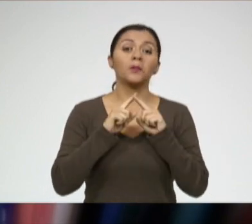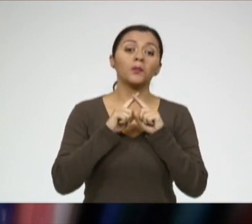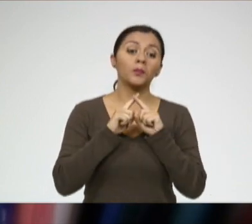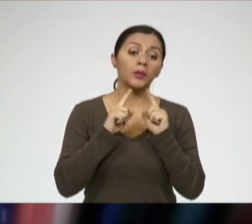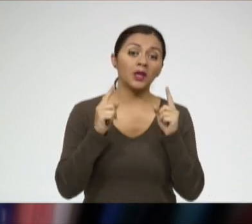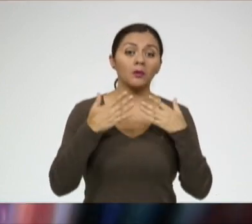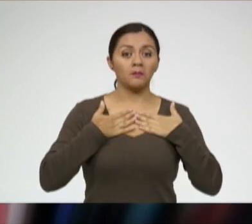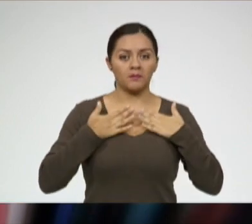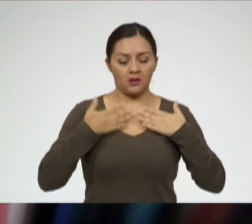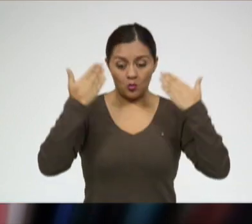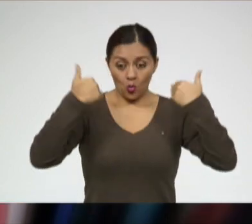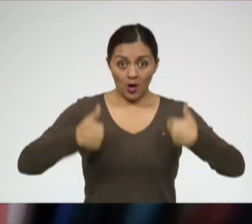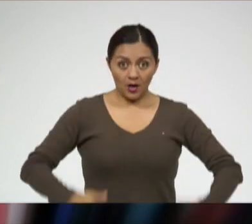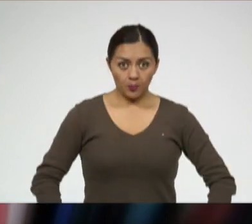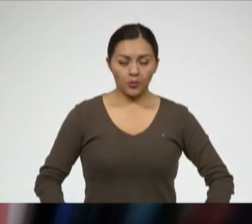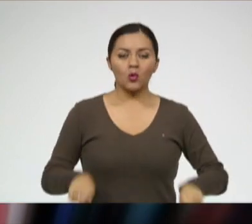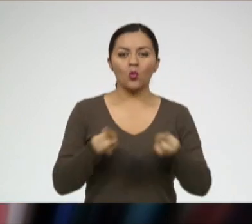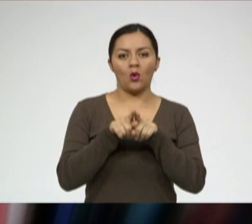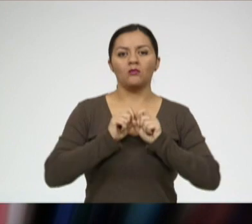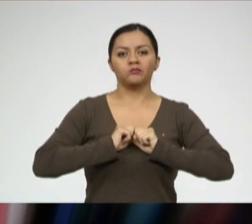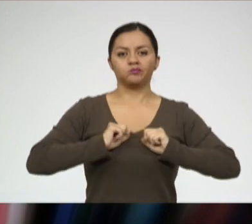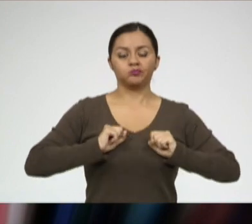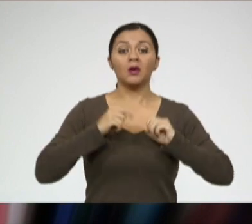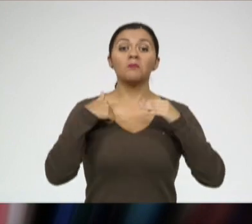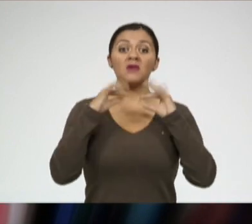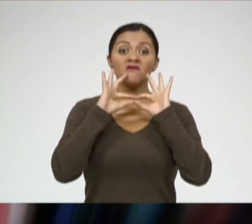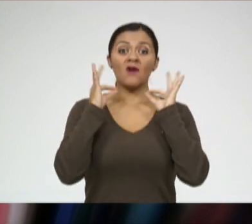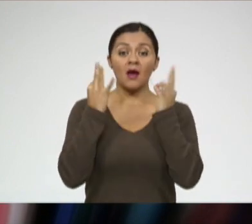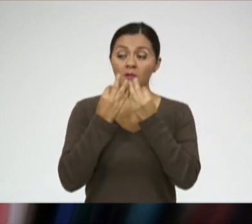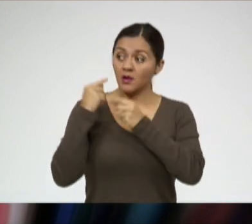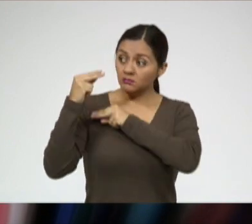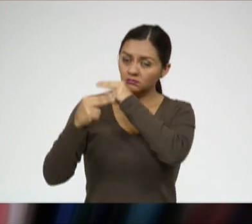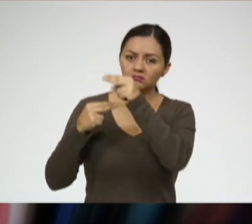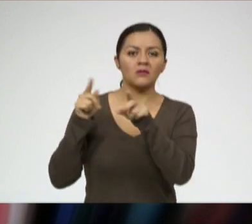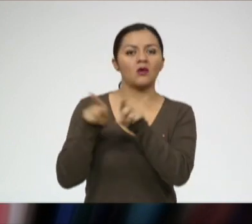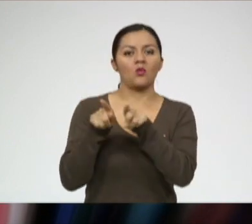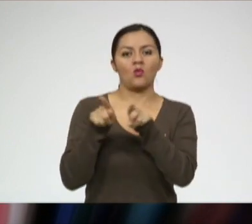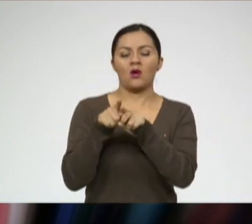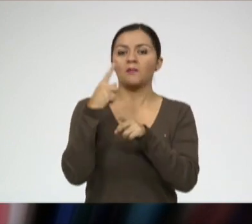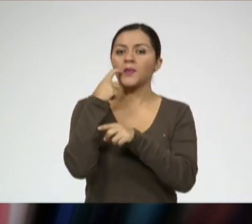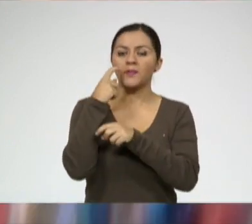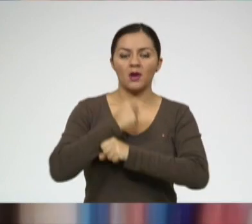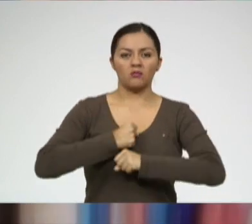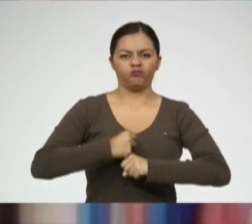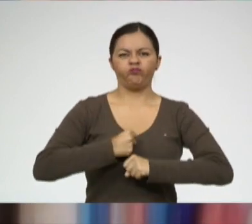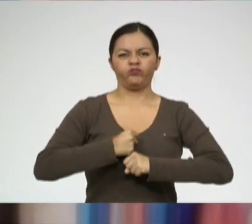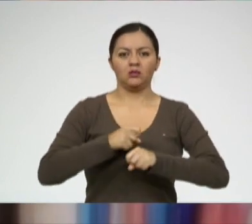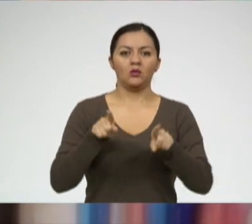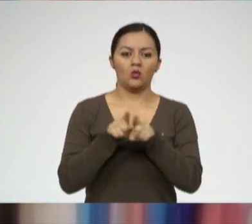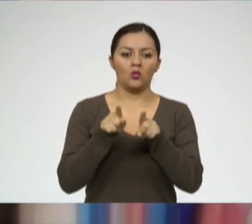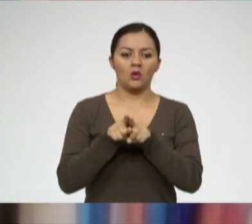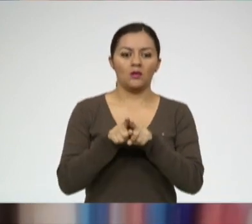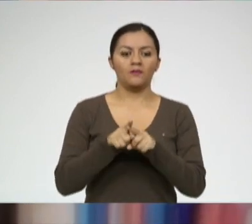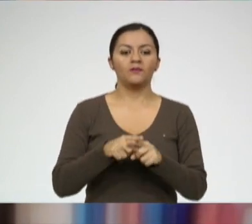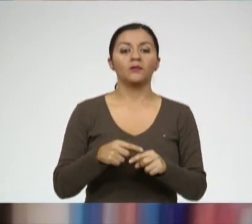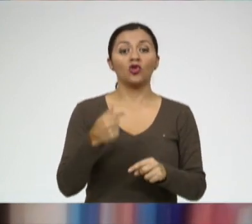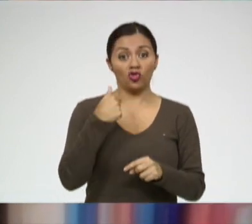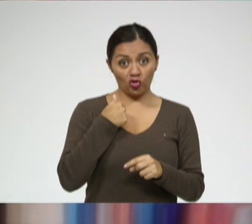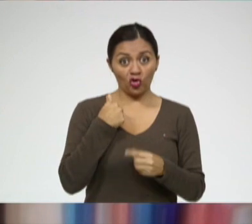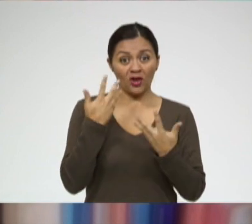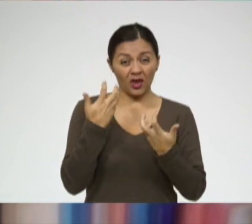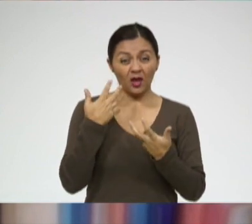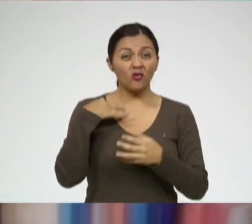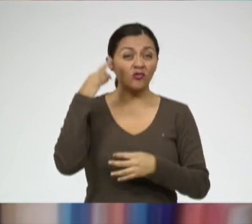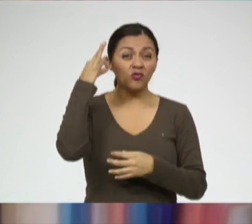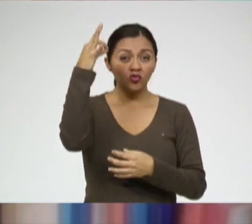contextura es así. Mi papá es así, la familia de mi papá es así. La contextura gruesa. Yo quiero ser chef. Yo quiero